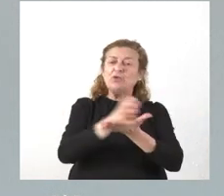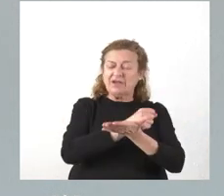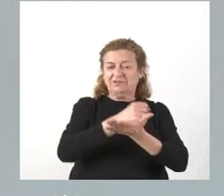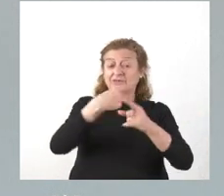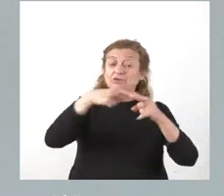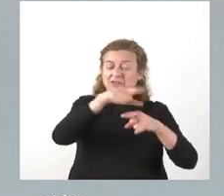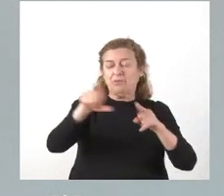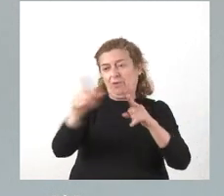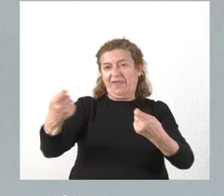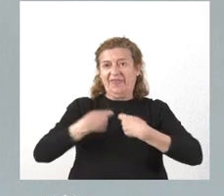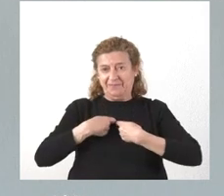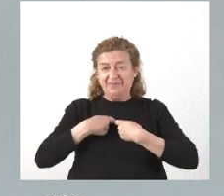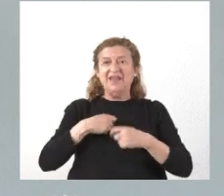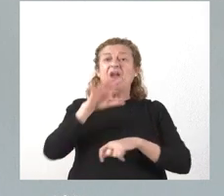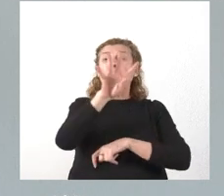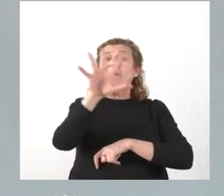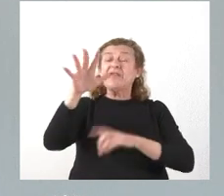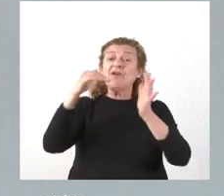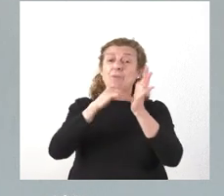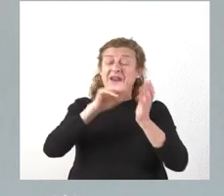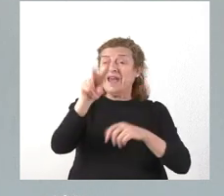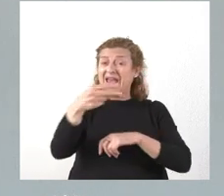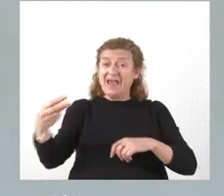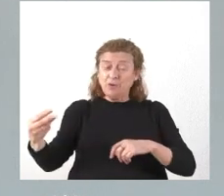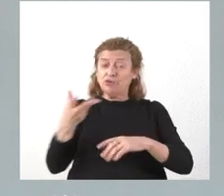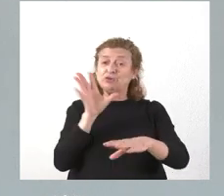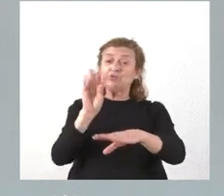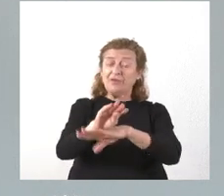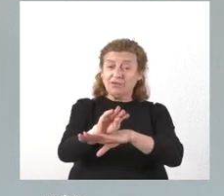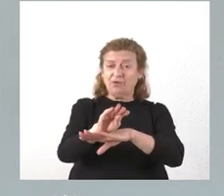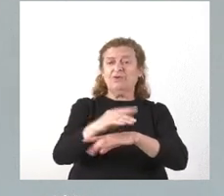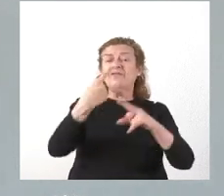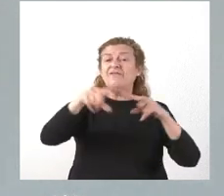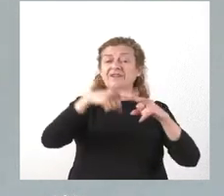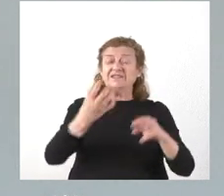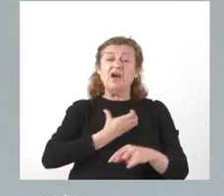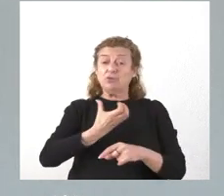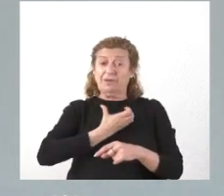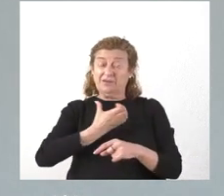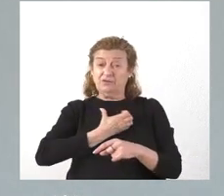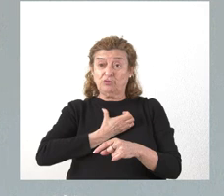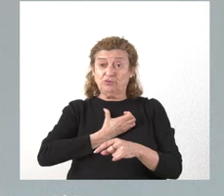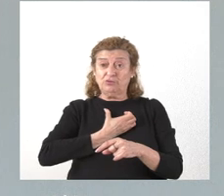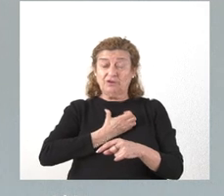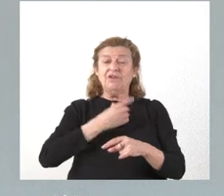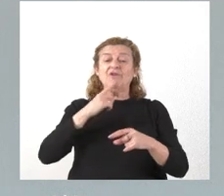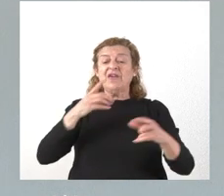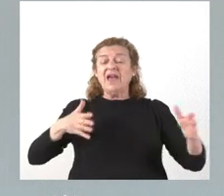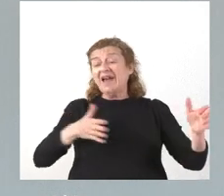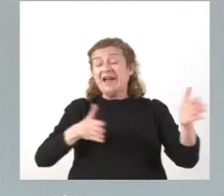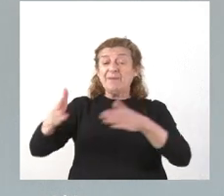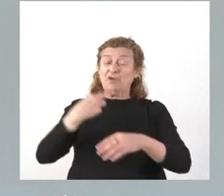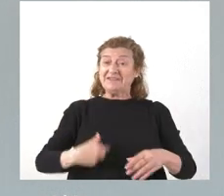provocar. 45.000 euros de subvención a diversos ayuntamientos en el Camino de Santiago